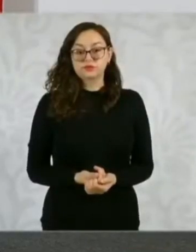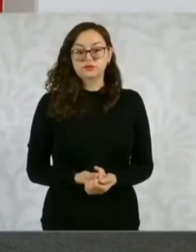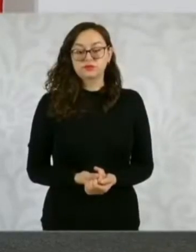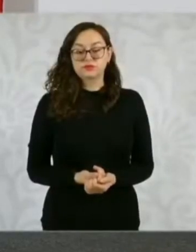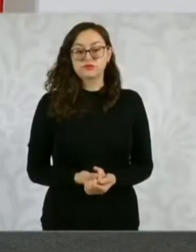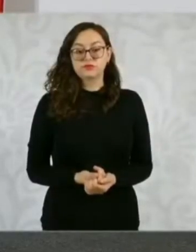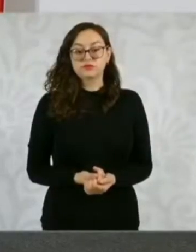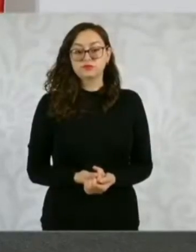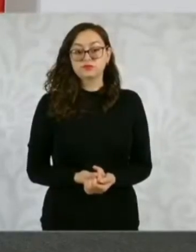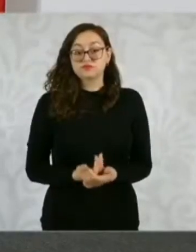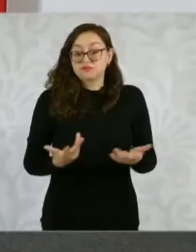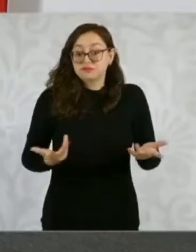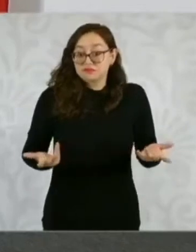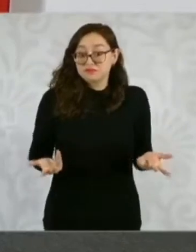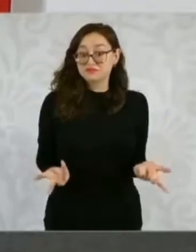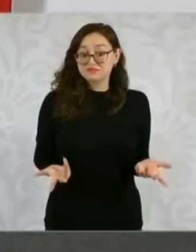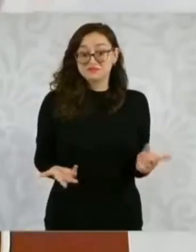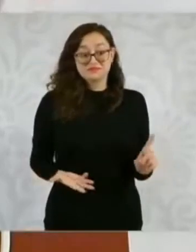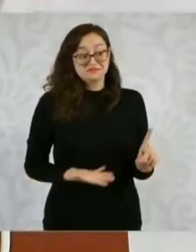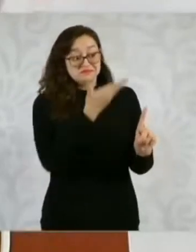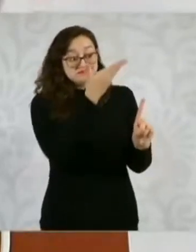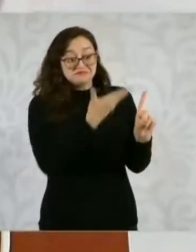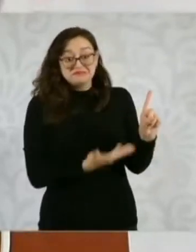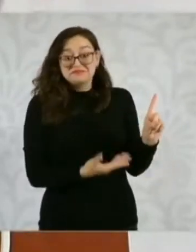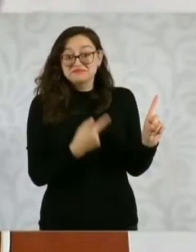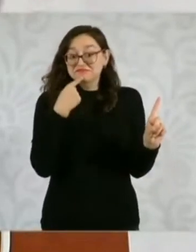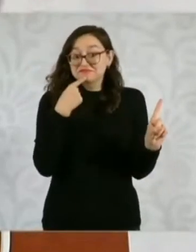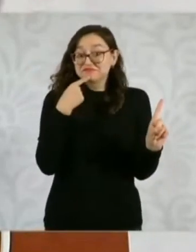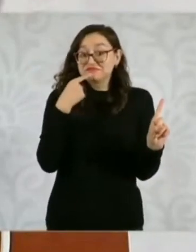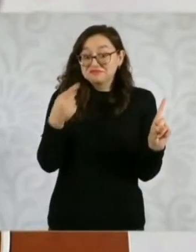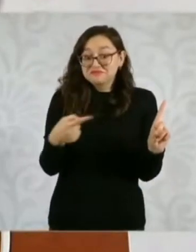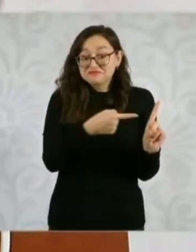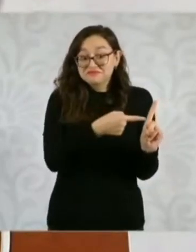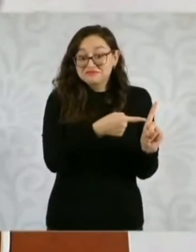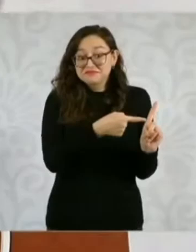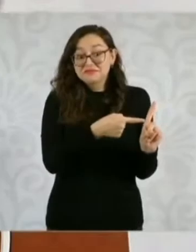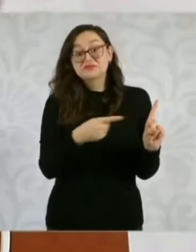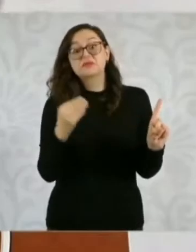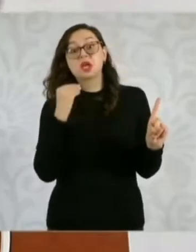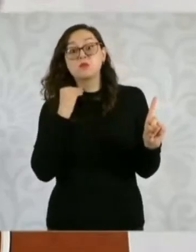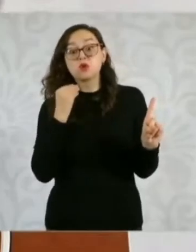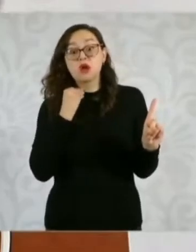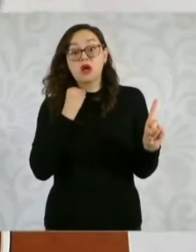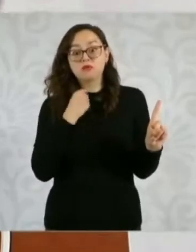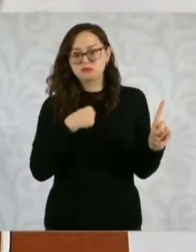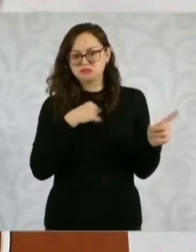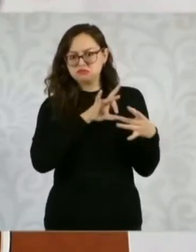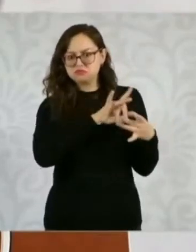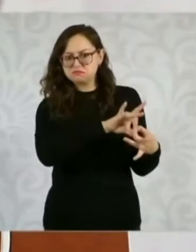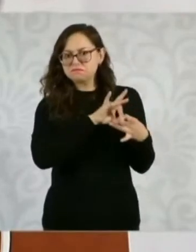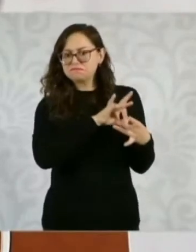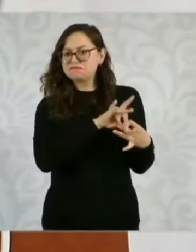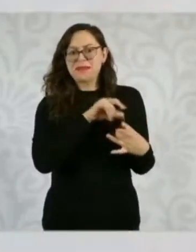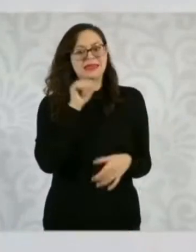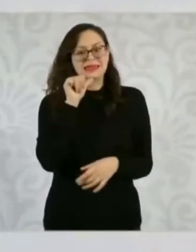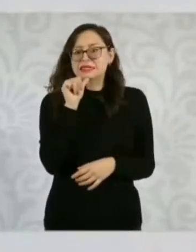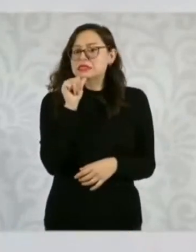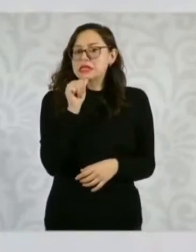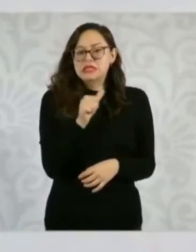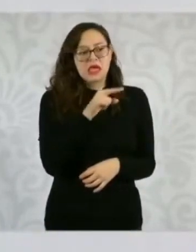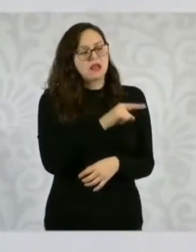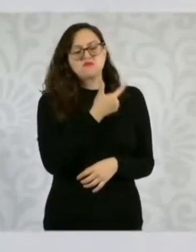Y lo está diciendo un abogado que no coincide con la